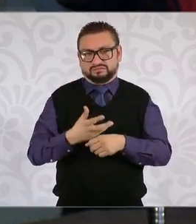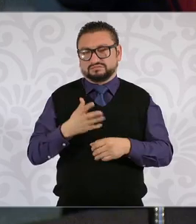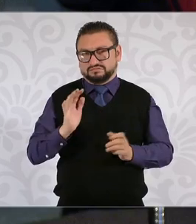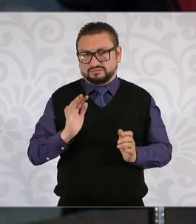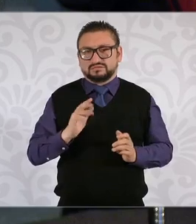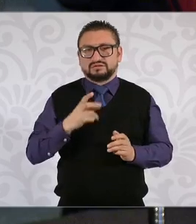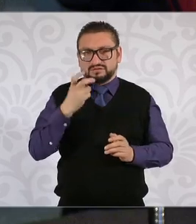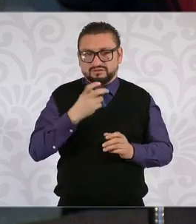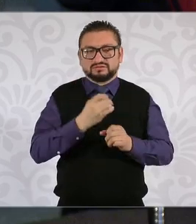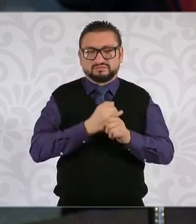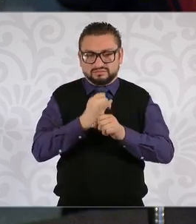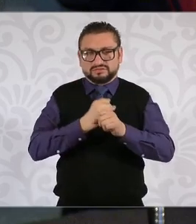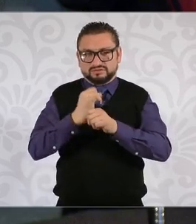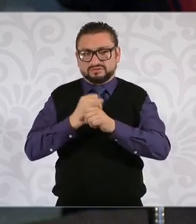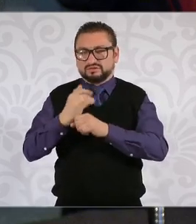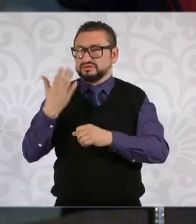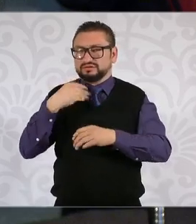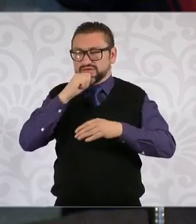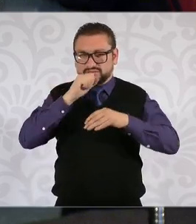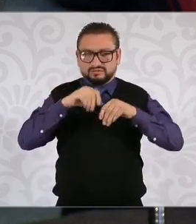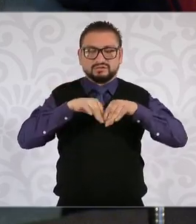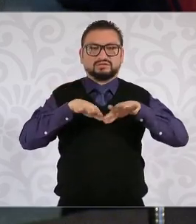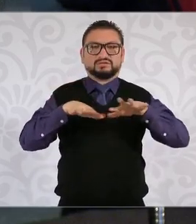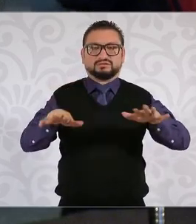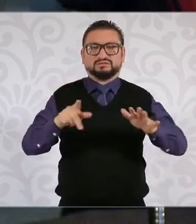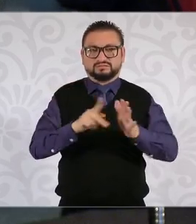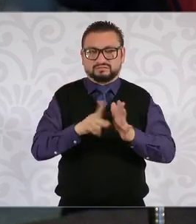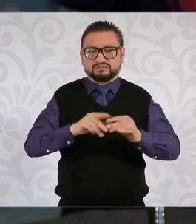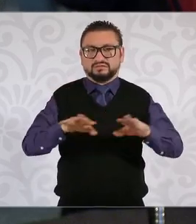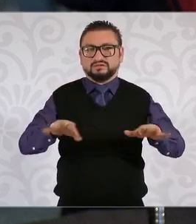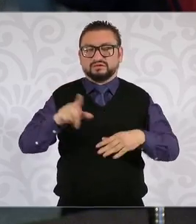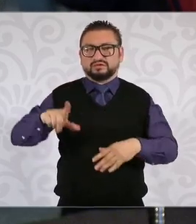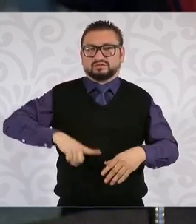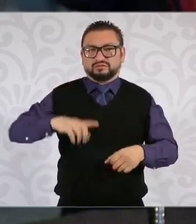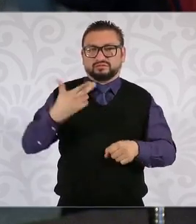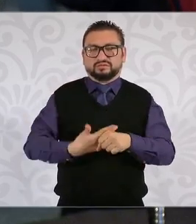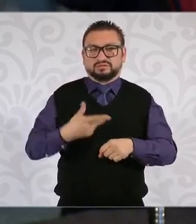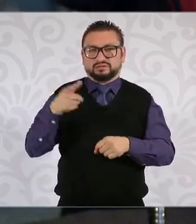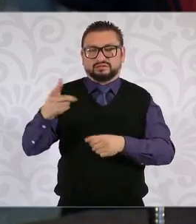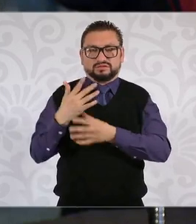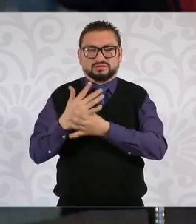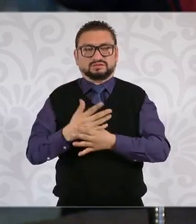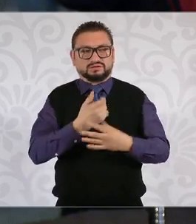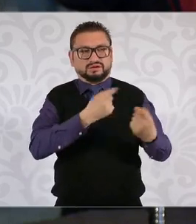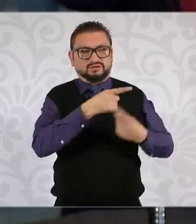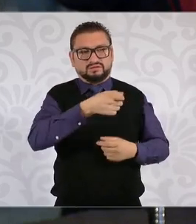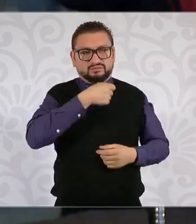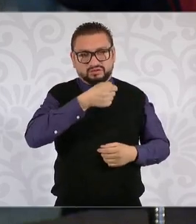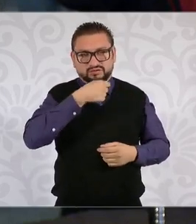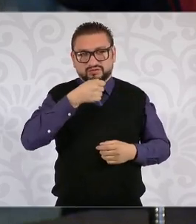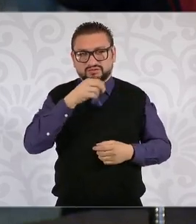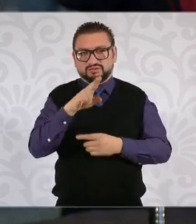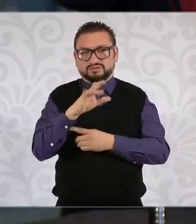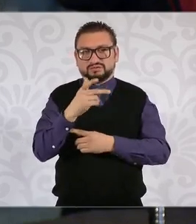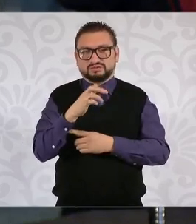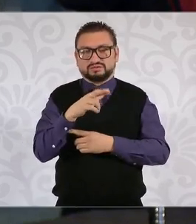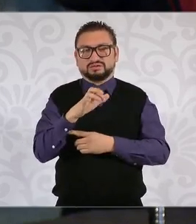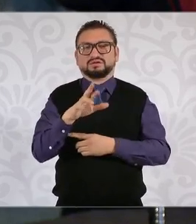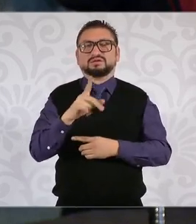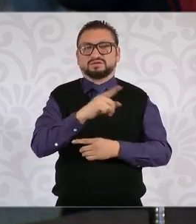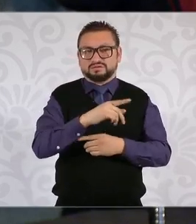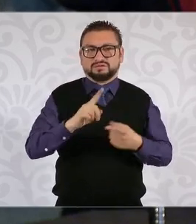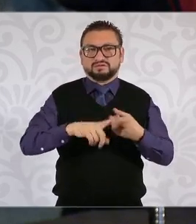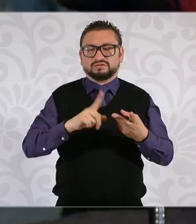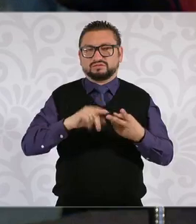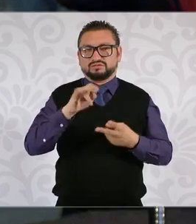partir de una investigación que se publicó, incluso un proceso, el propio gobernador ha acusado a periodistas como Luis Chaparro, incluso también a periodistas Azucena